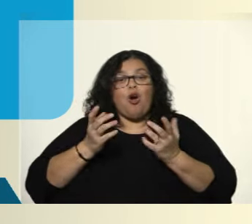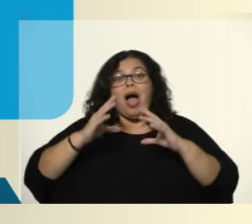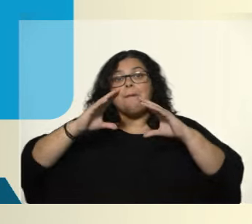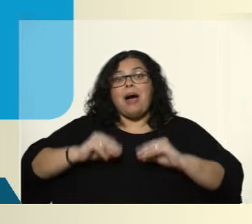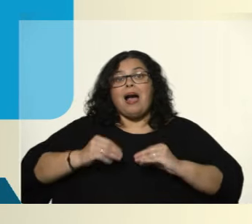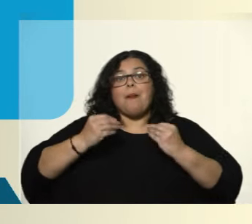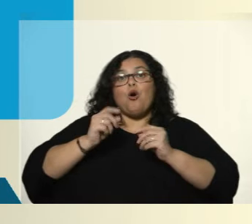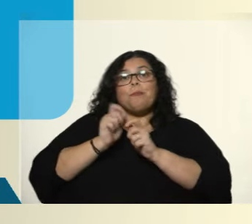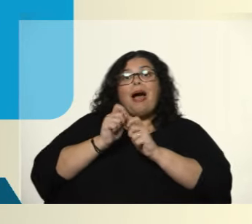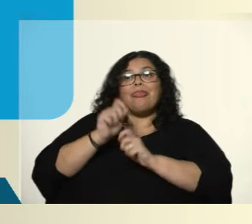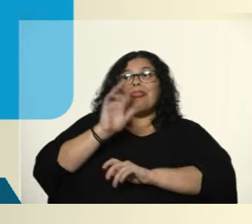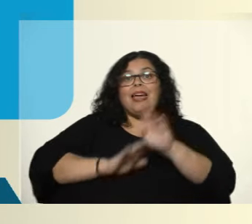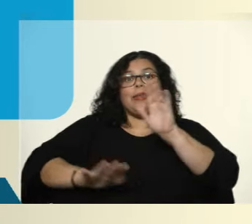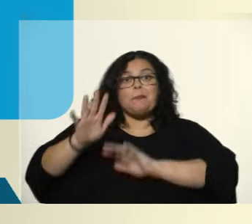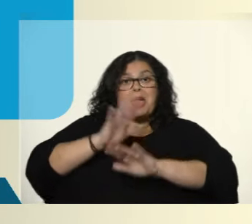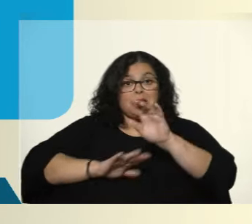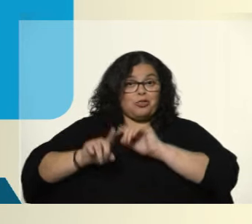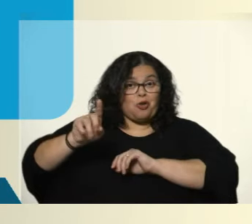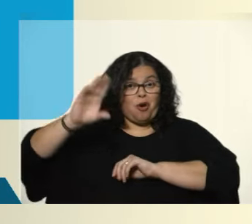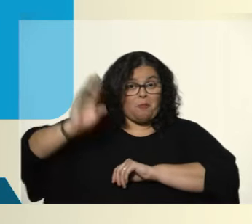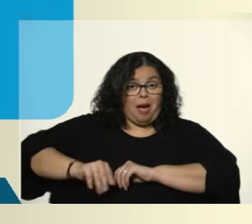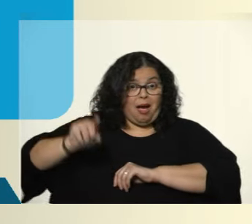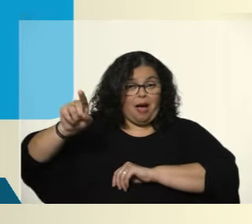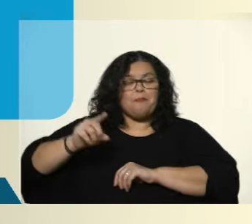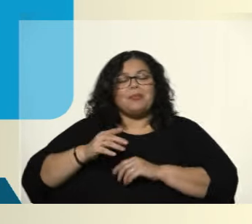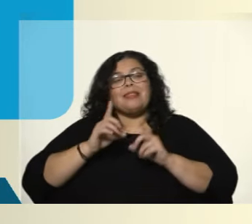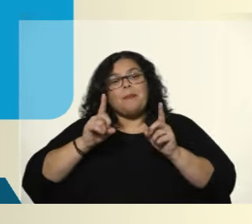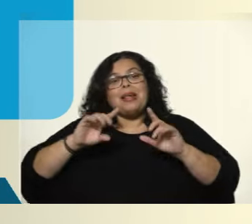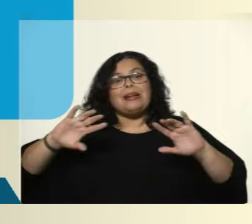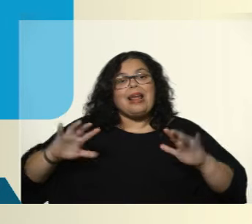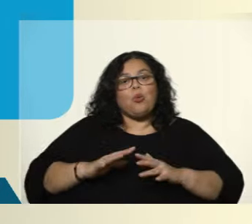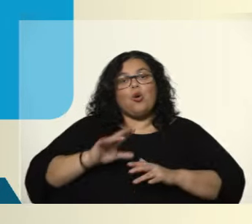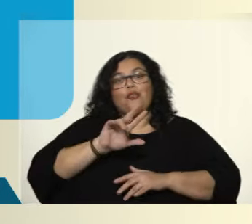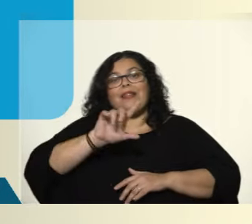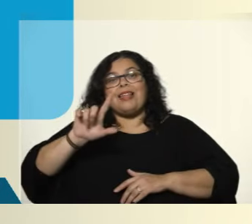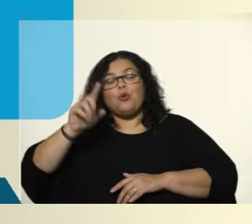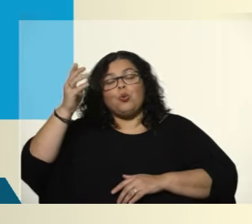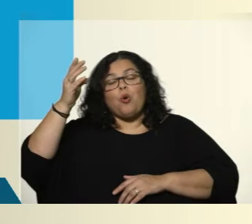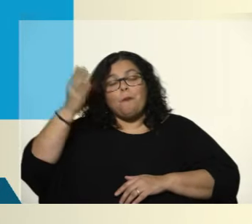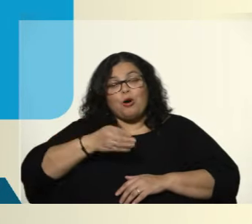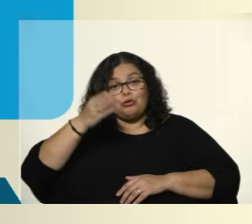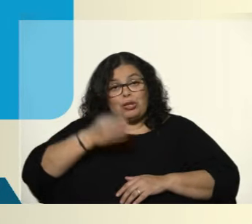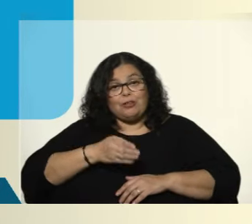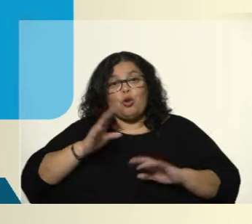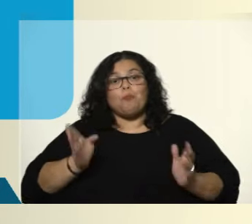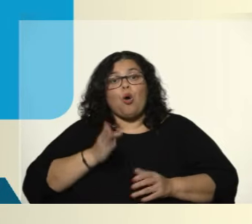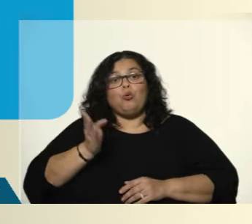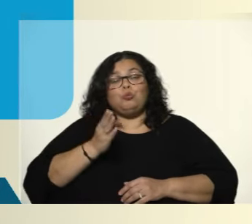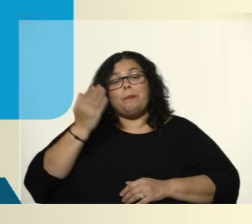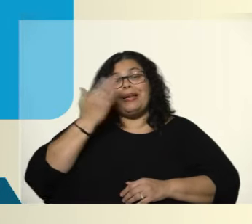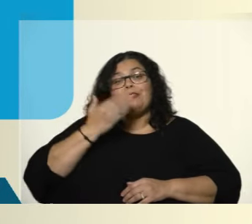En concreto, según el balance energético, se redujo 31% la producción de derivados de petróleo en el país. Esto incide muchísimo.